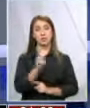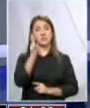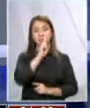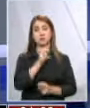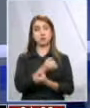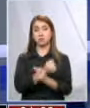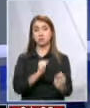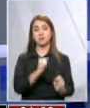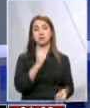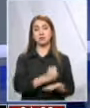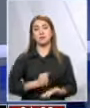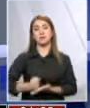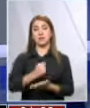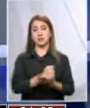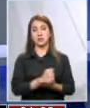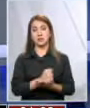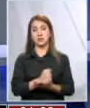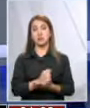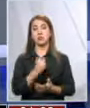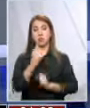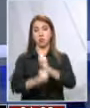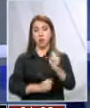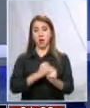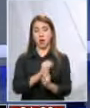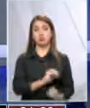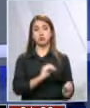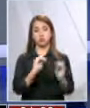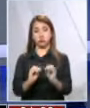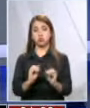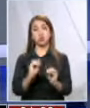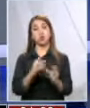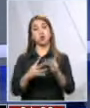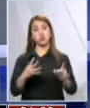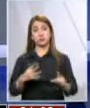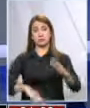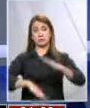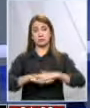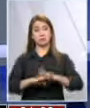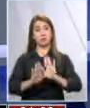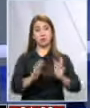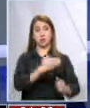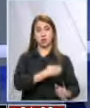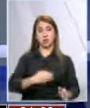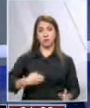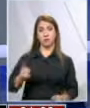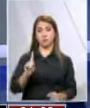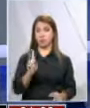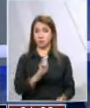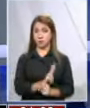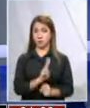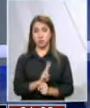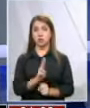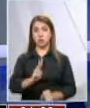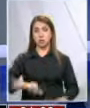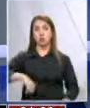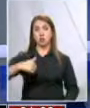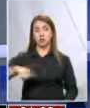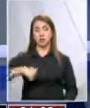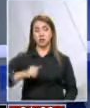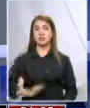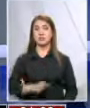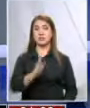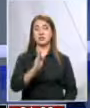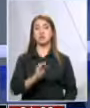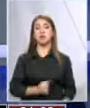posibilidad de tramitarse por un año. Una opción extrema que nadie, ni el gobierno, ni los profesores, ni los jóvenes que siguen